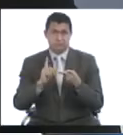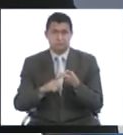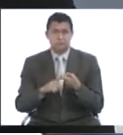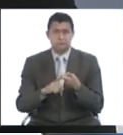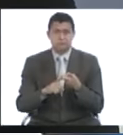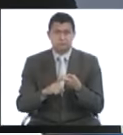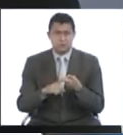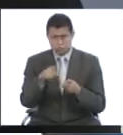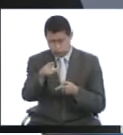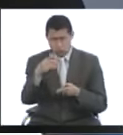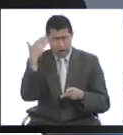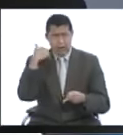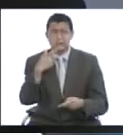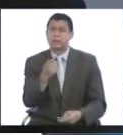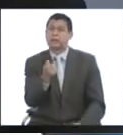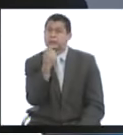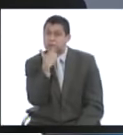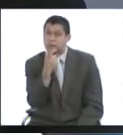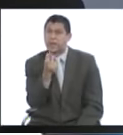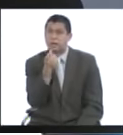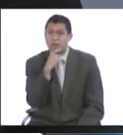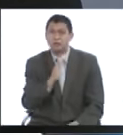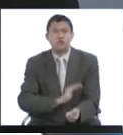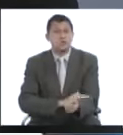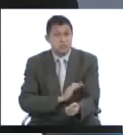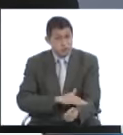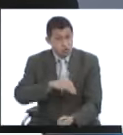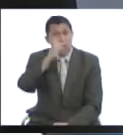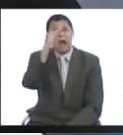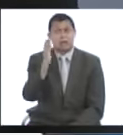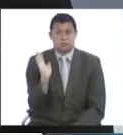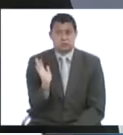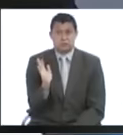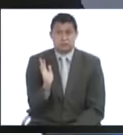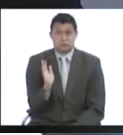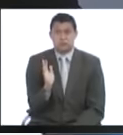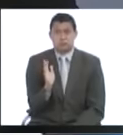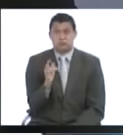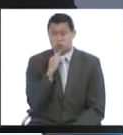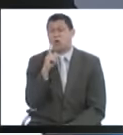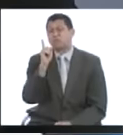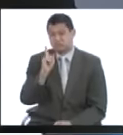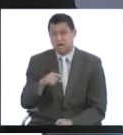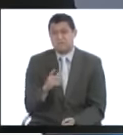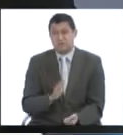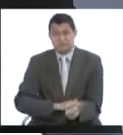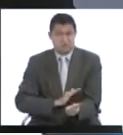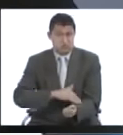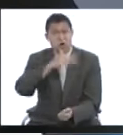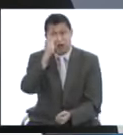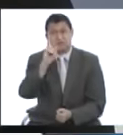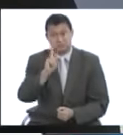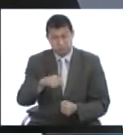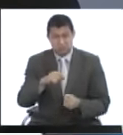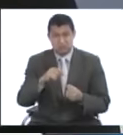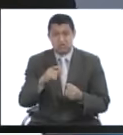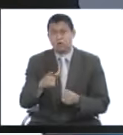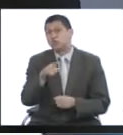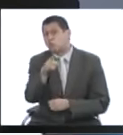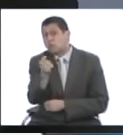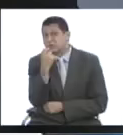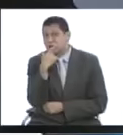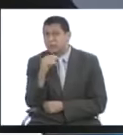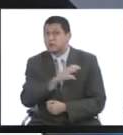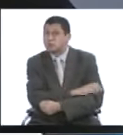te dice si alguna vez has tenido tratamiento para los triglicéridos altos, porque las dislipidemias se asocian también con diabetes, como bien lo dijo Eric, si recibes o no